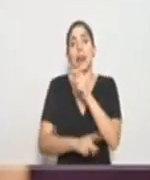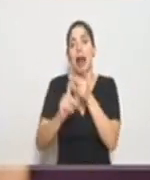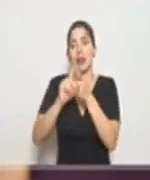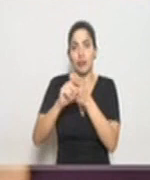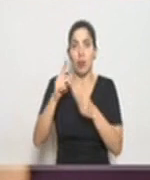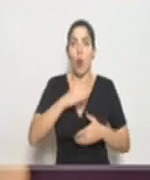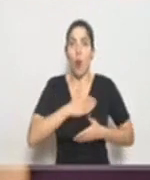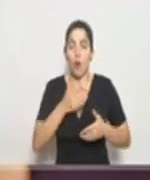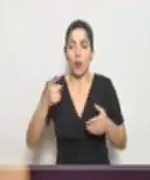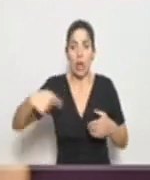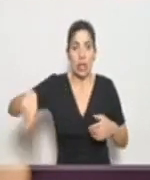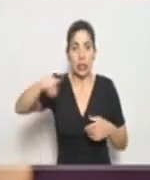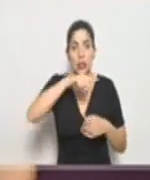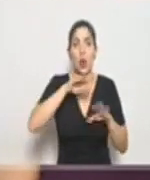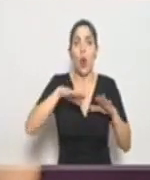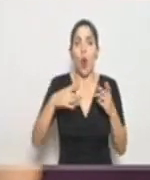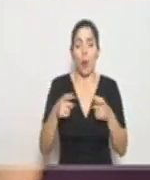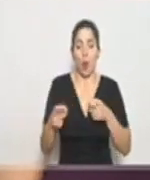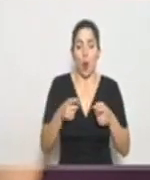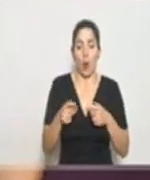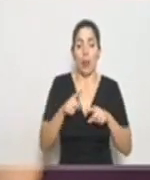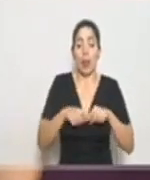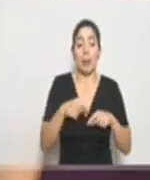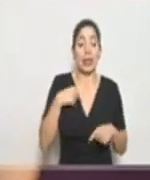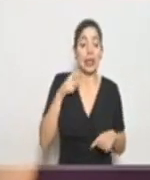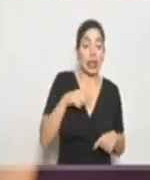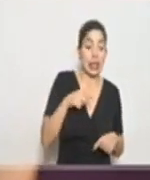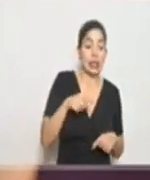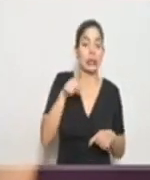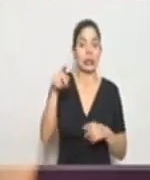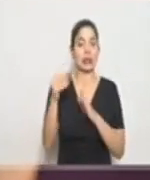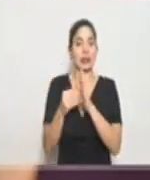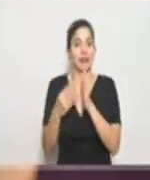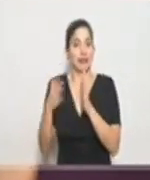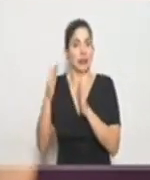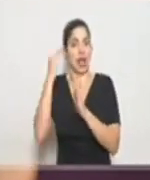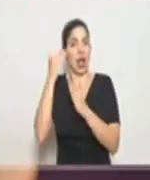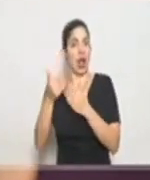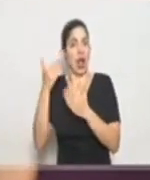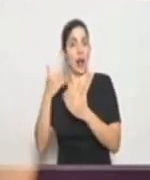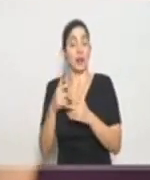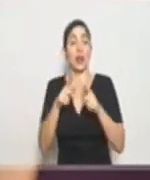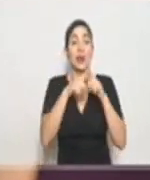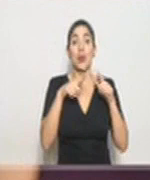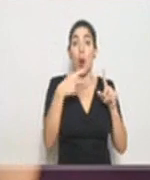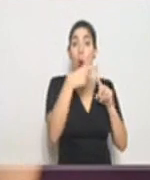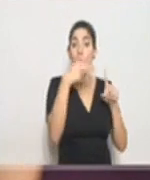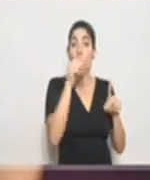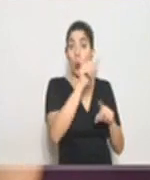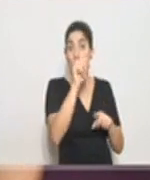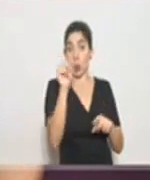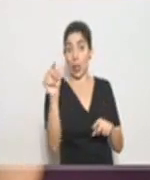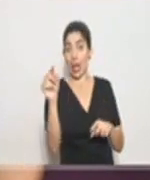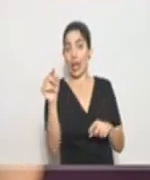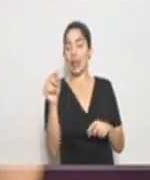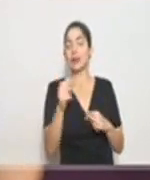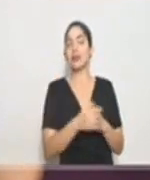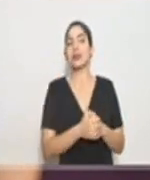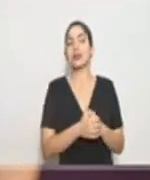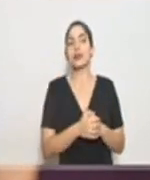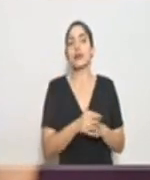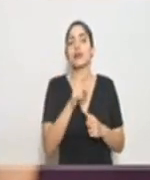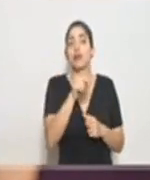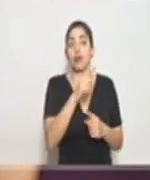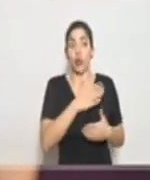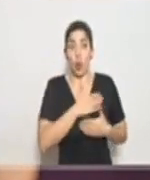que se están coordinando según la lista de necesidades en este caso particular con las instalaciones hoteleras es un